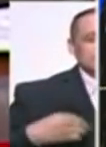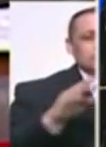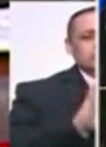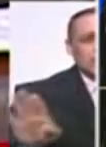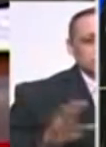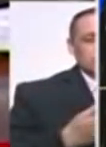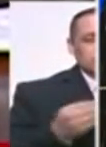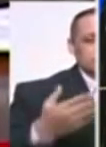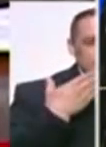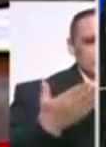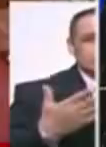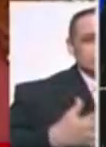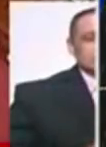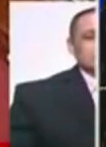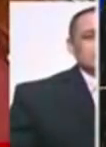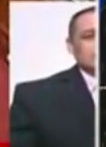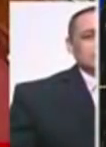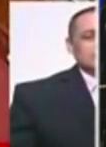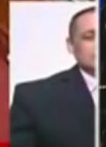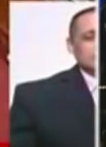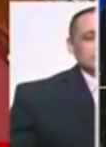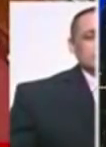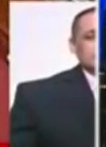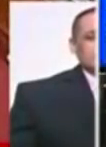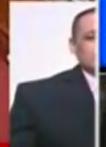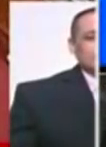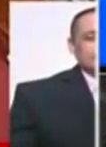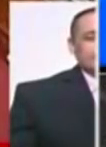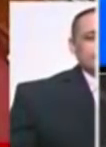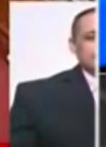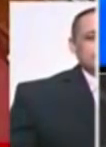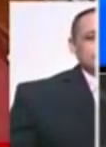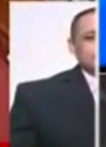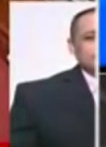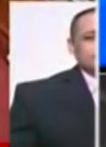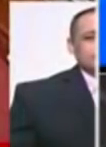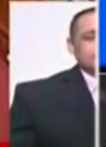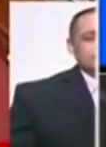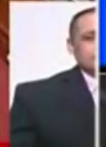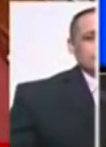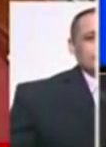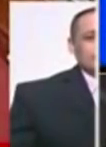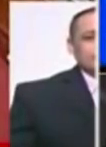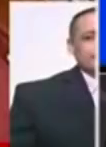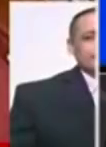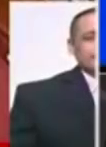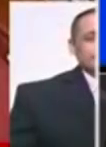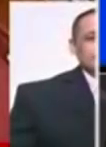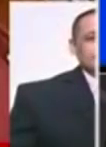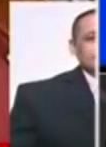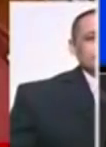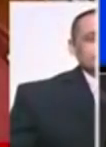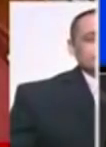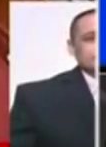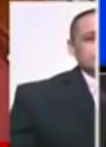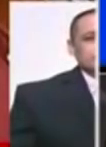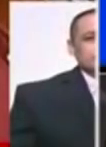hace un momento nuestro amigo Johnny Lescano, porque deja mucho que desear el hecho de que, por ejemplo, Acción Popular,